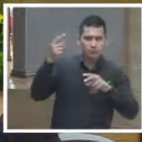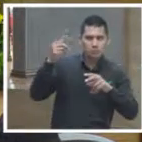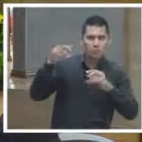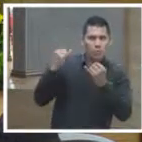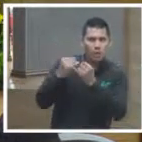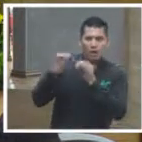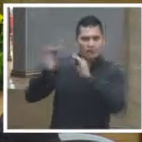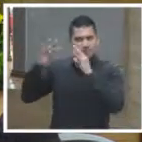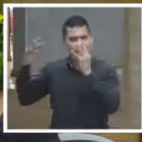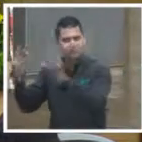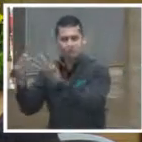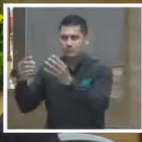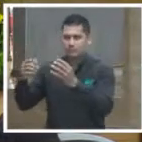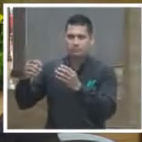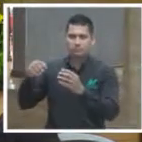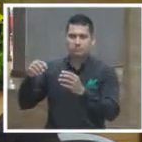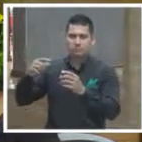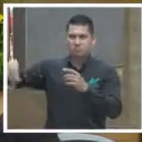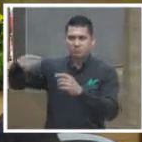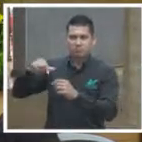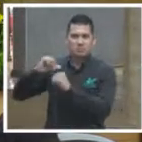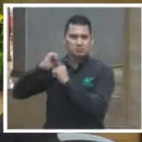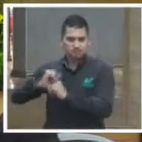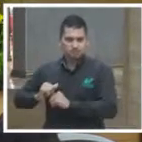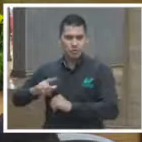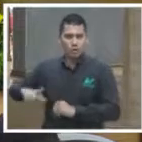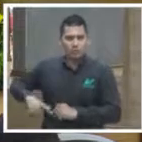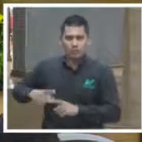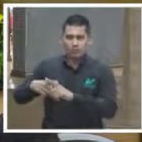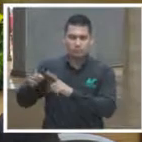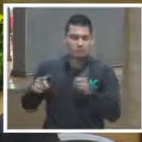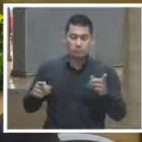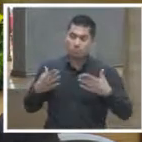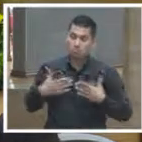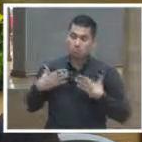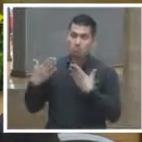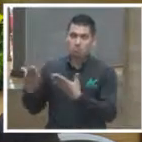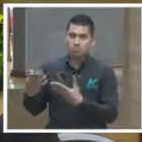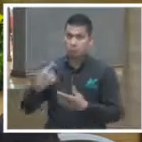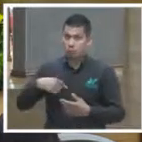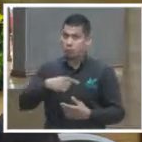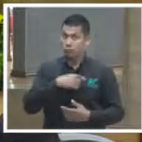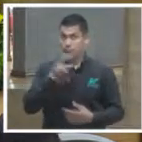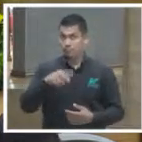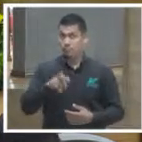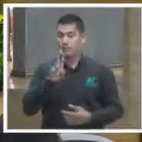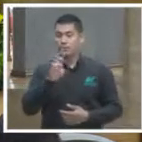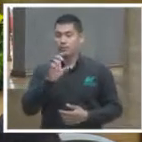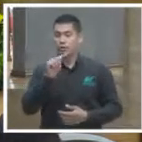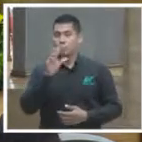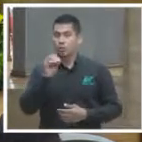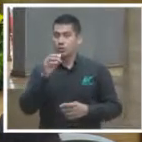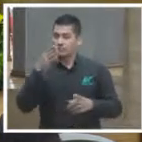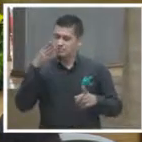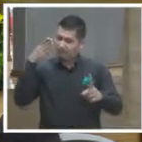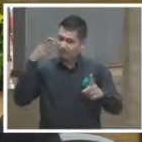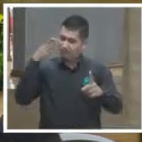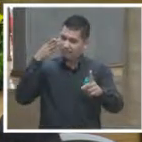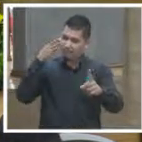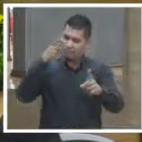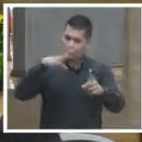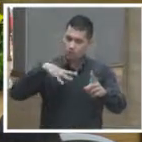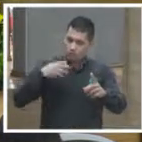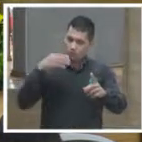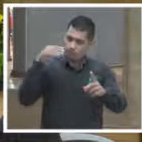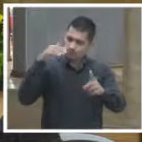los tribunales en todos los operadores del derecho y a mí me parece que ese es el reto y ese es uno de los objetivos esenciales de